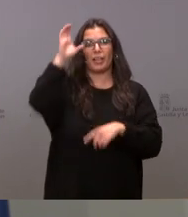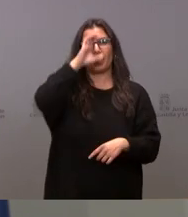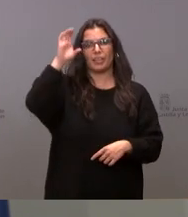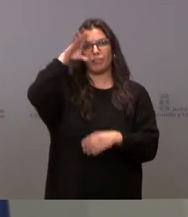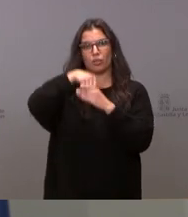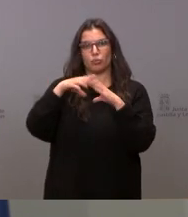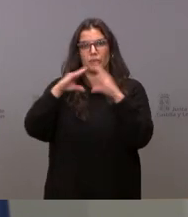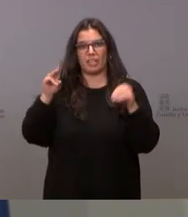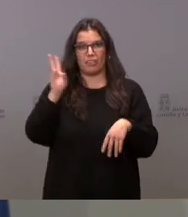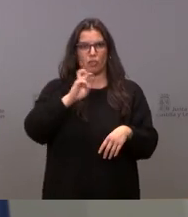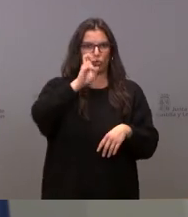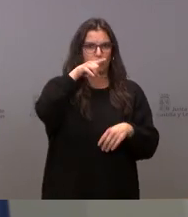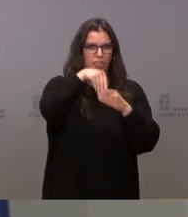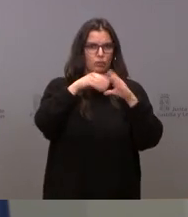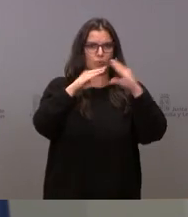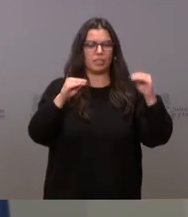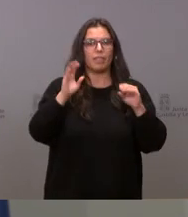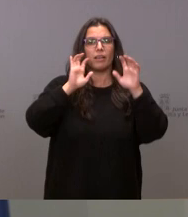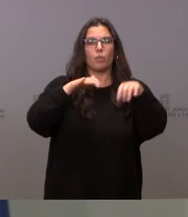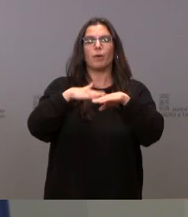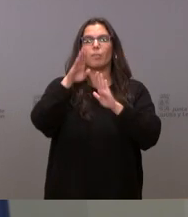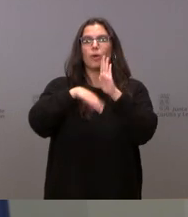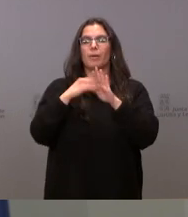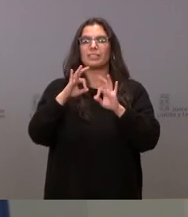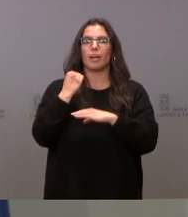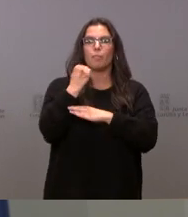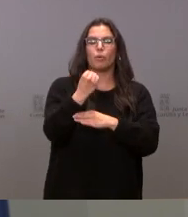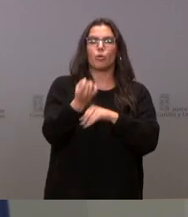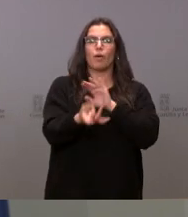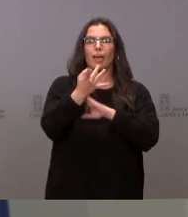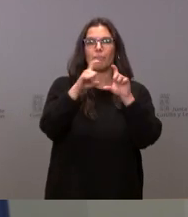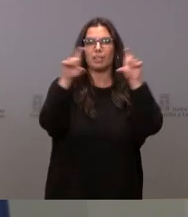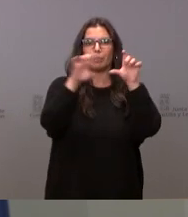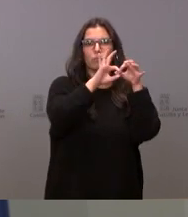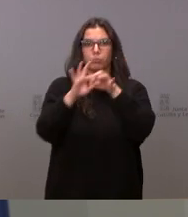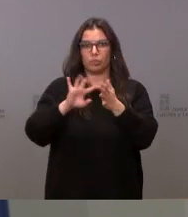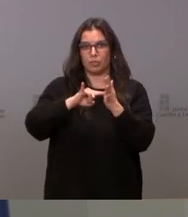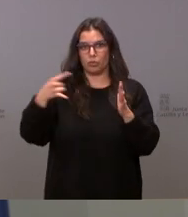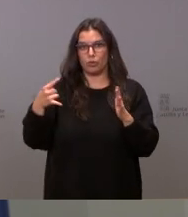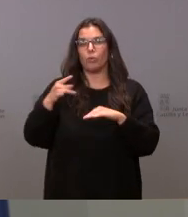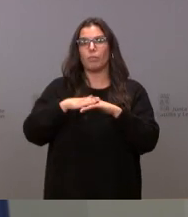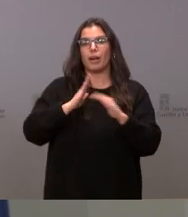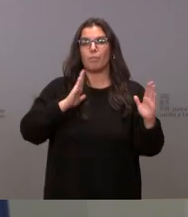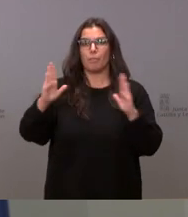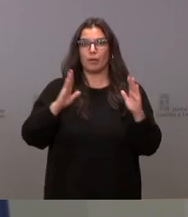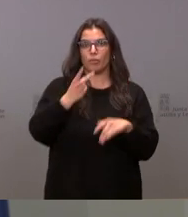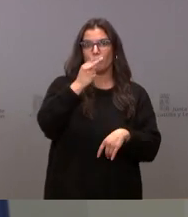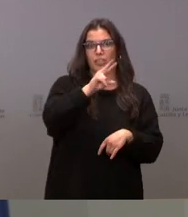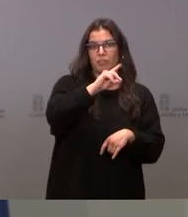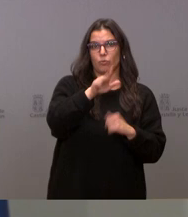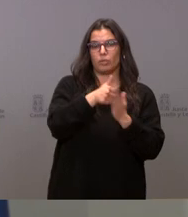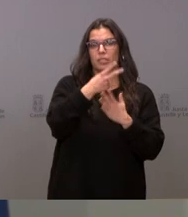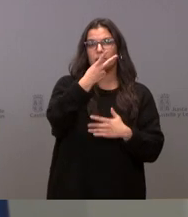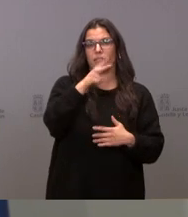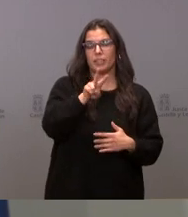Valladolid para los programas de apoyo al emprendimiento tecnológico, como he dicho, para el periodo 2021-2024,